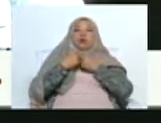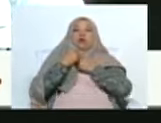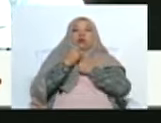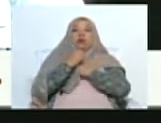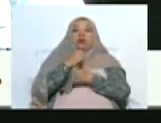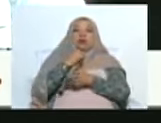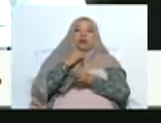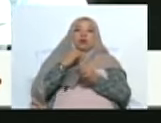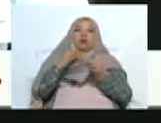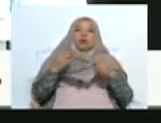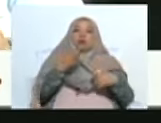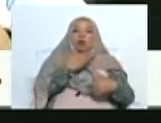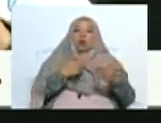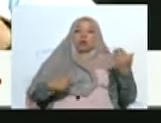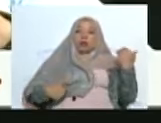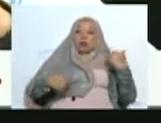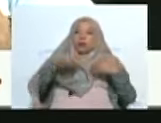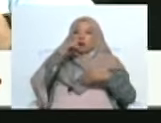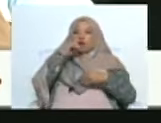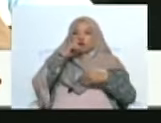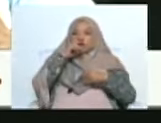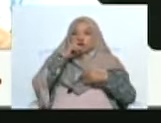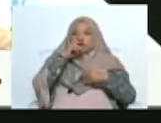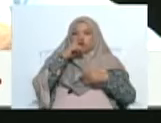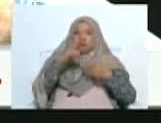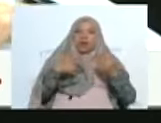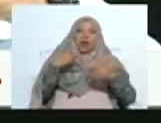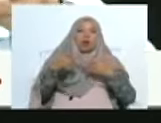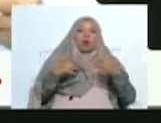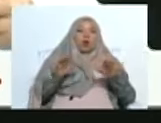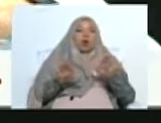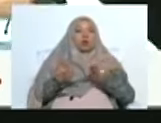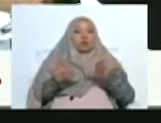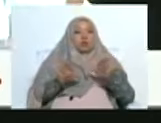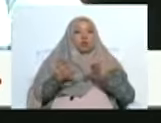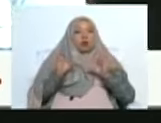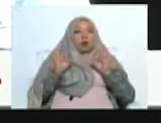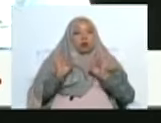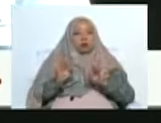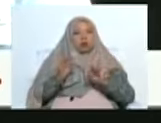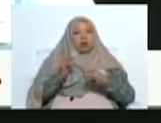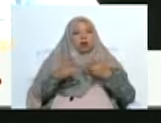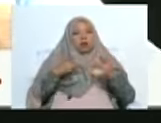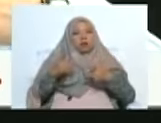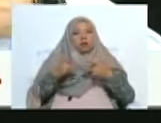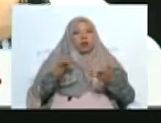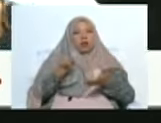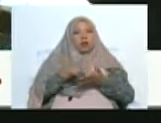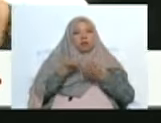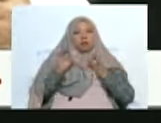del presidente Nicolás Maduro, las actividades turísticas tienen que estar concatenadas con actividades culturales.